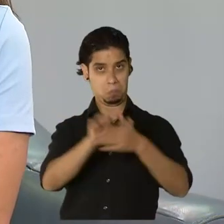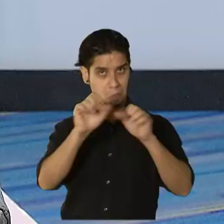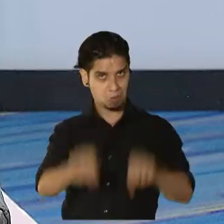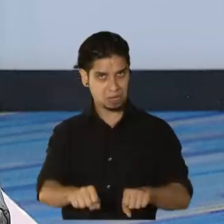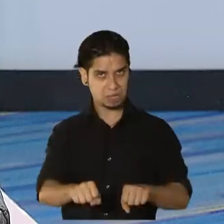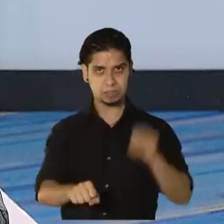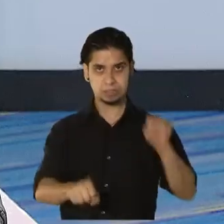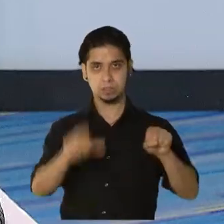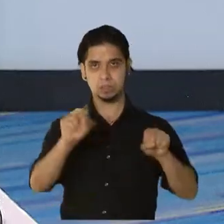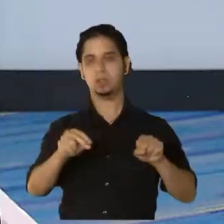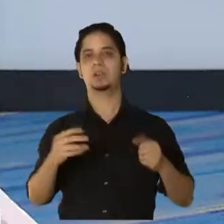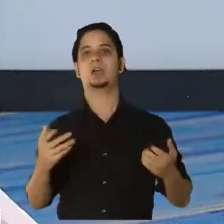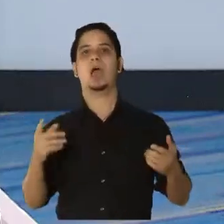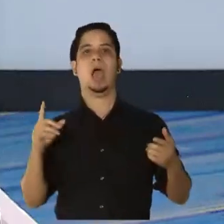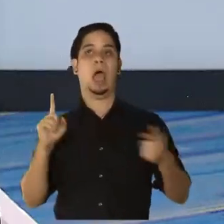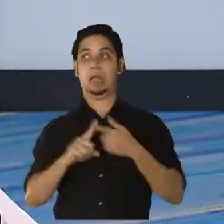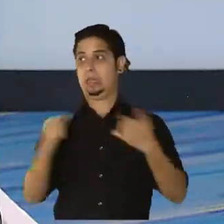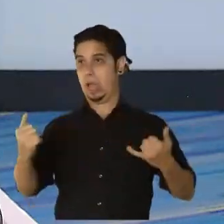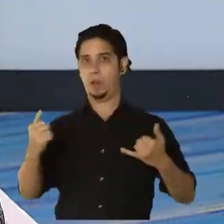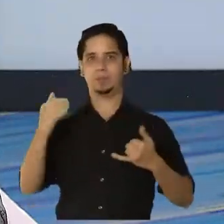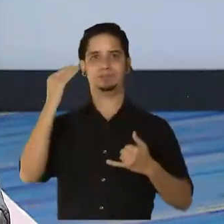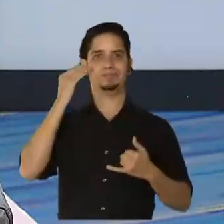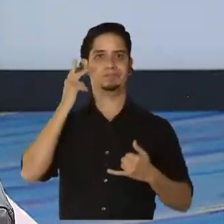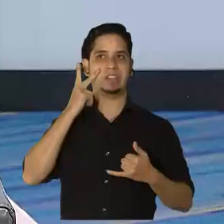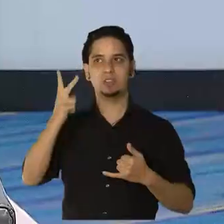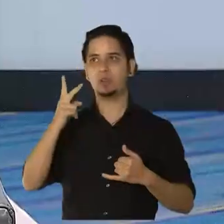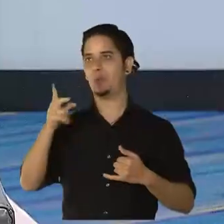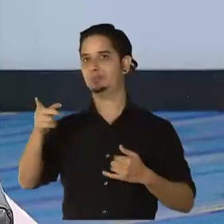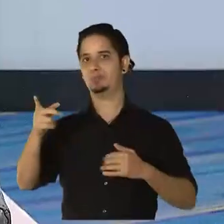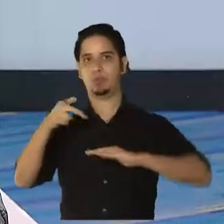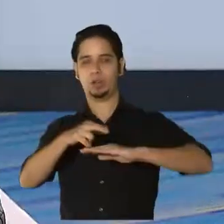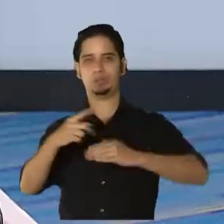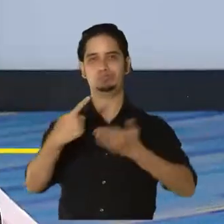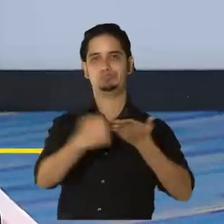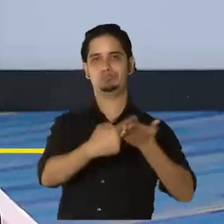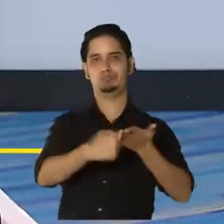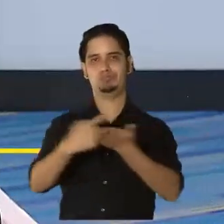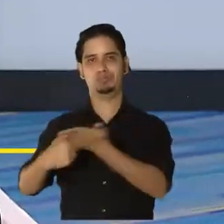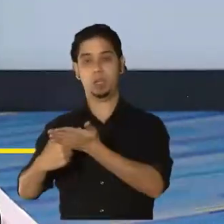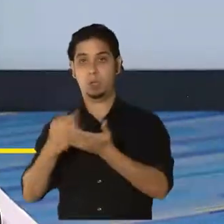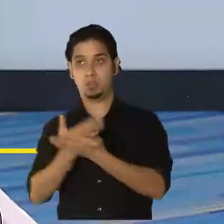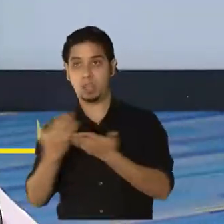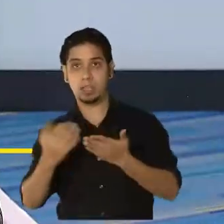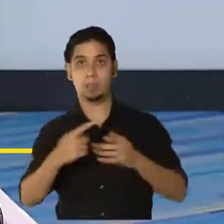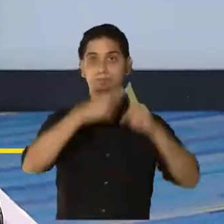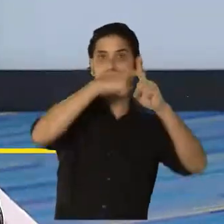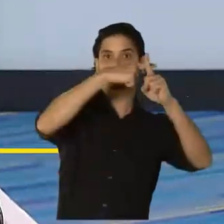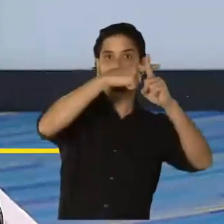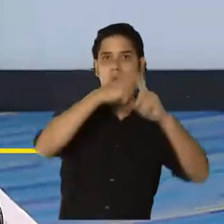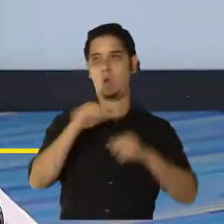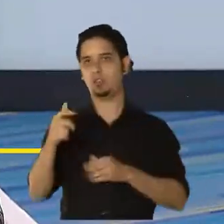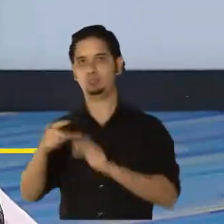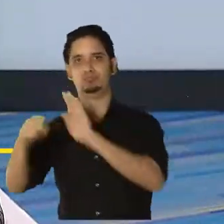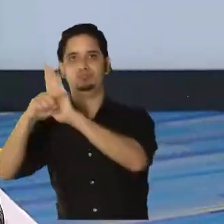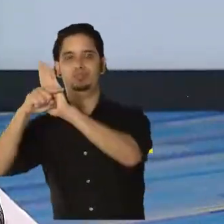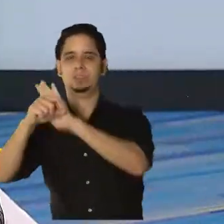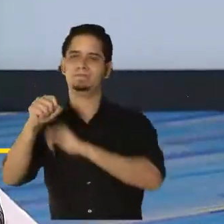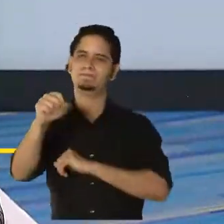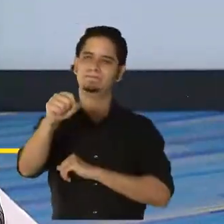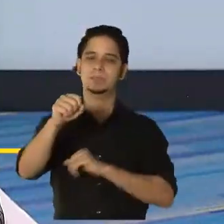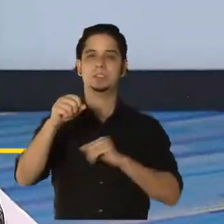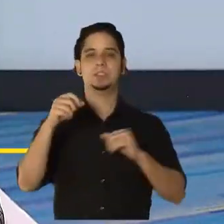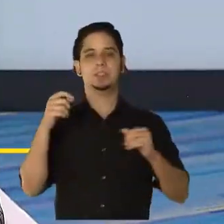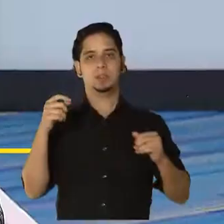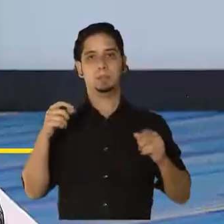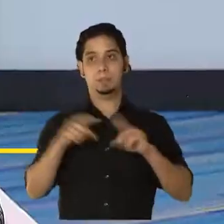Esa es la discusión pública de este momento. Muchos puntos a favor y en contra. Pero algo que sí ha determinado, por ejemplo, la